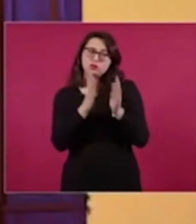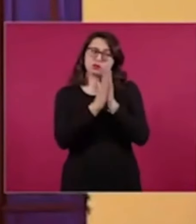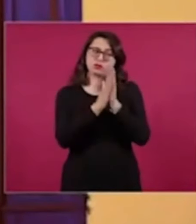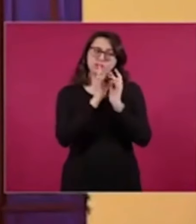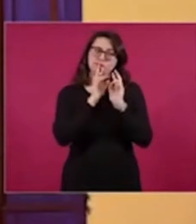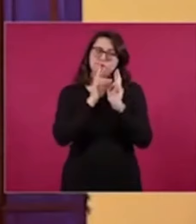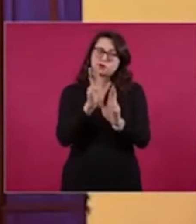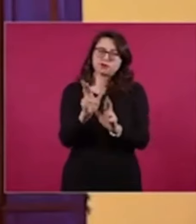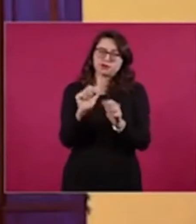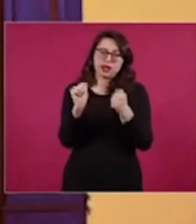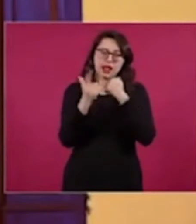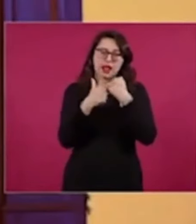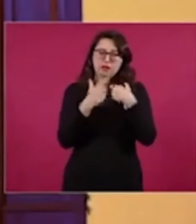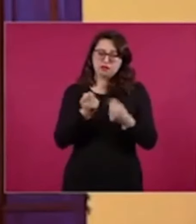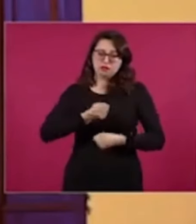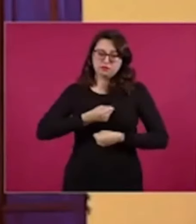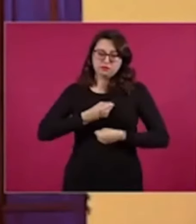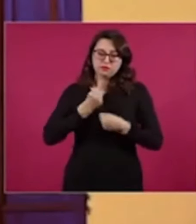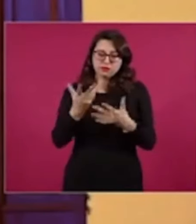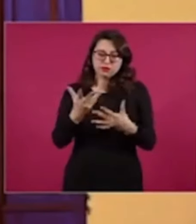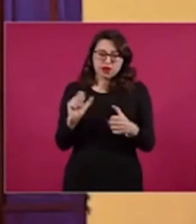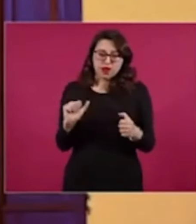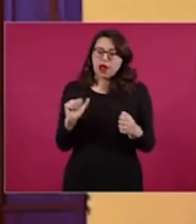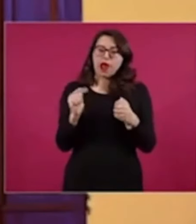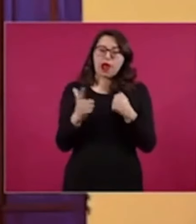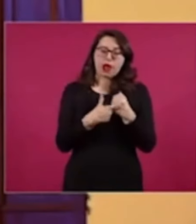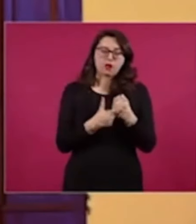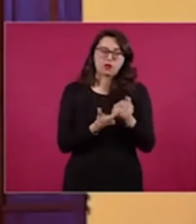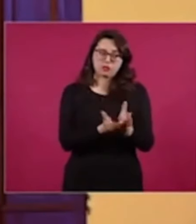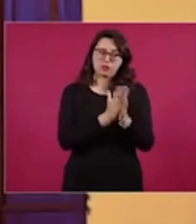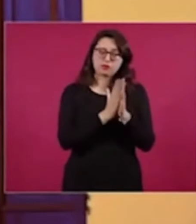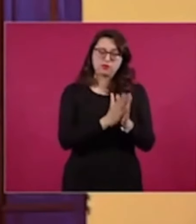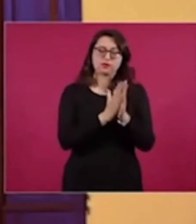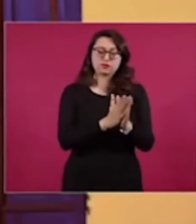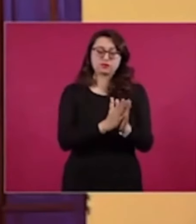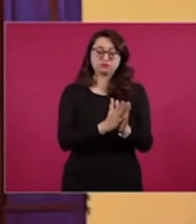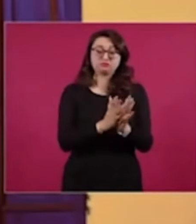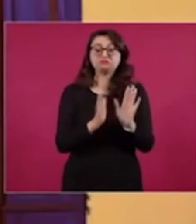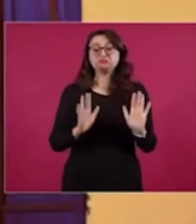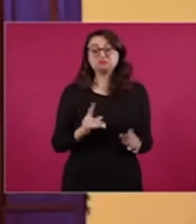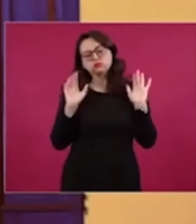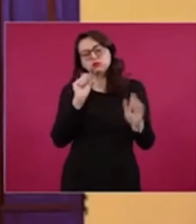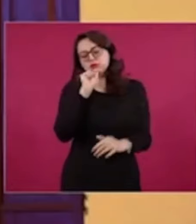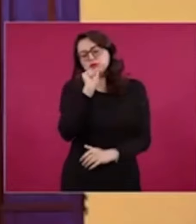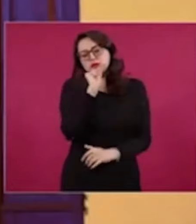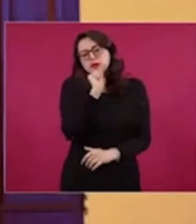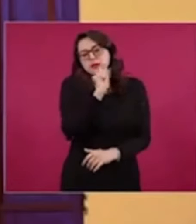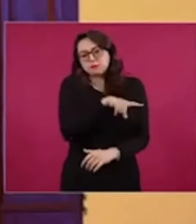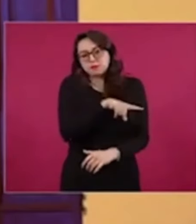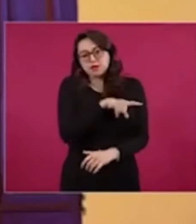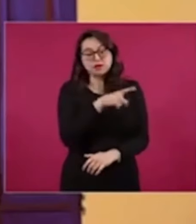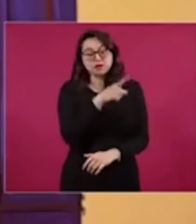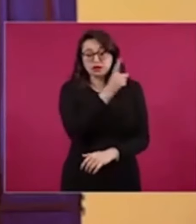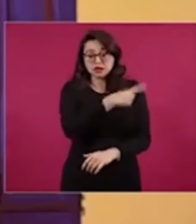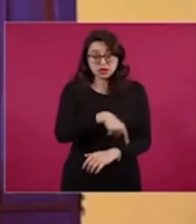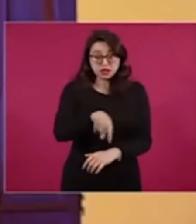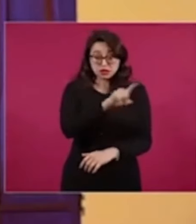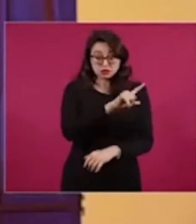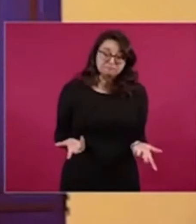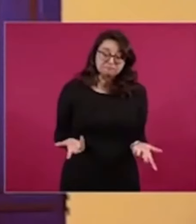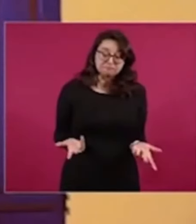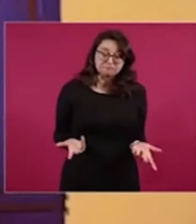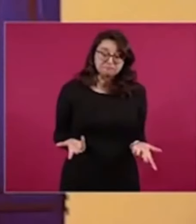algo, manifieste algo. También, si no quieren decir nada, si no quieren actuar con